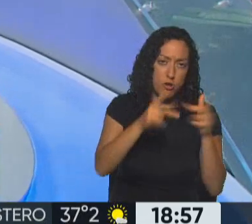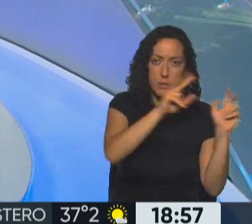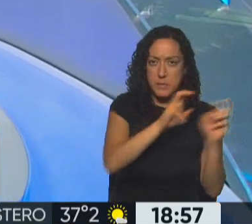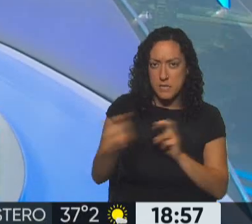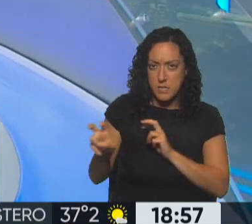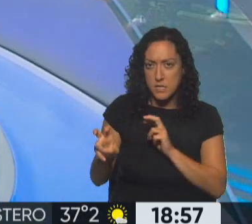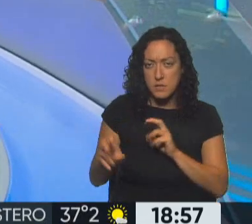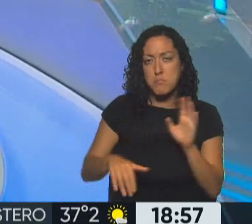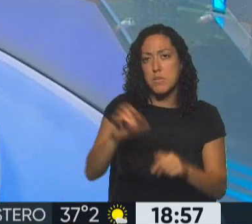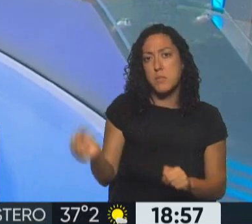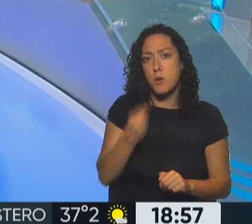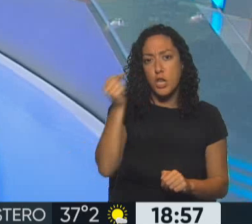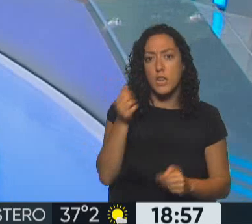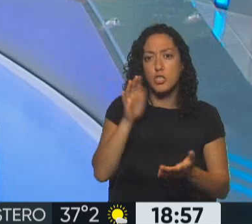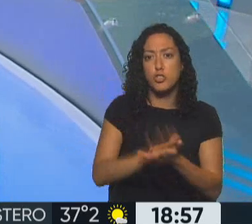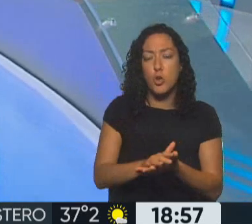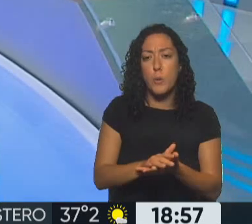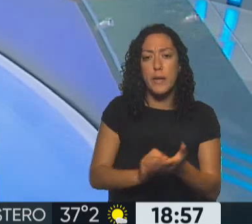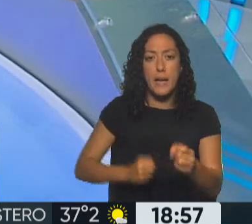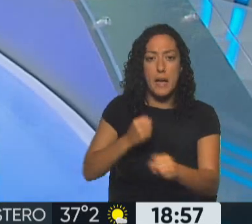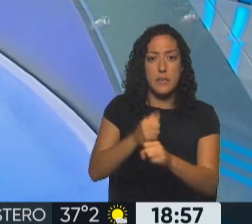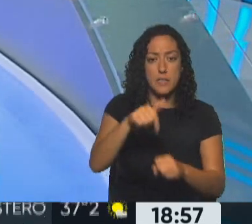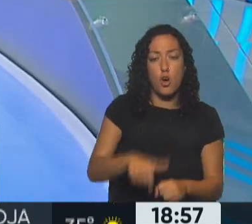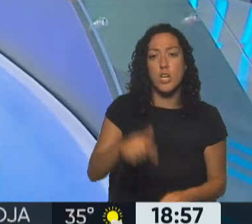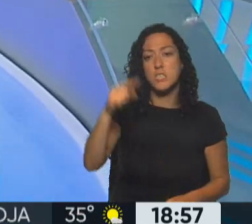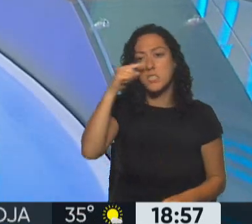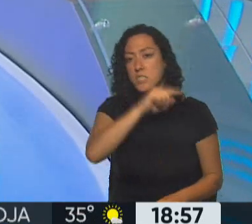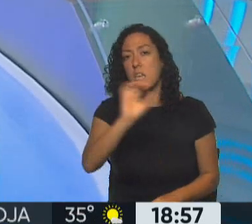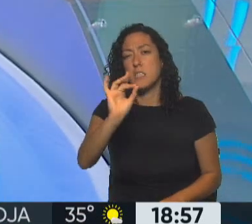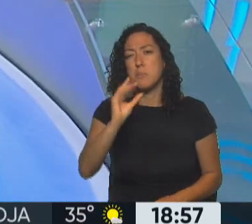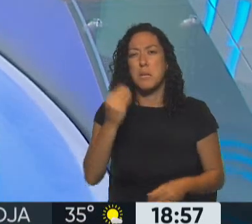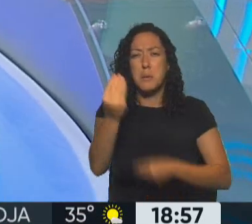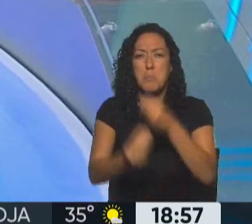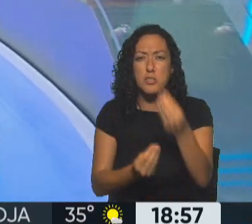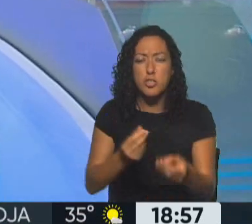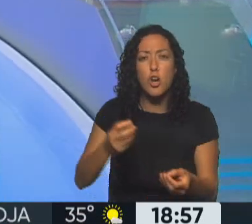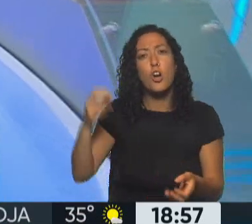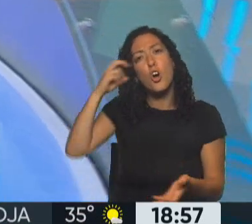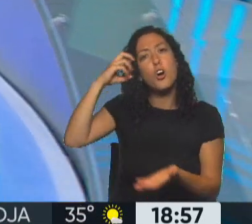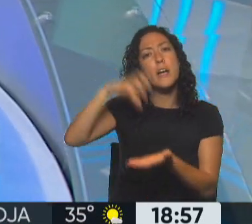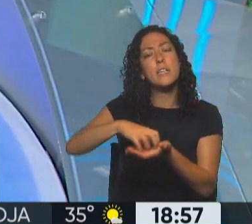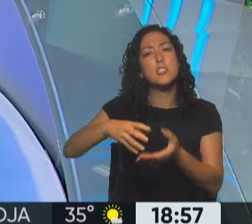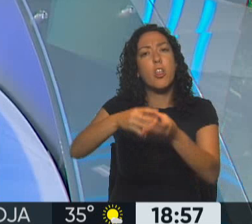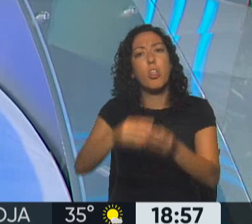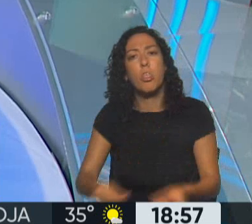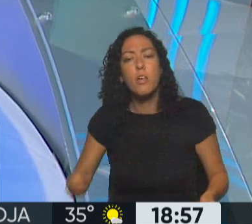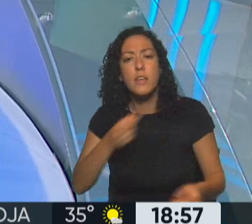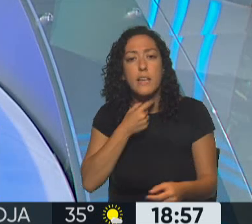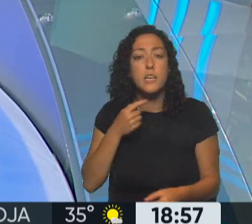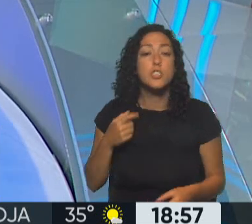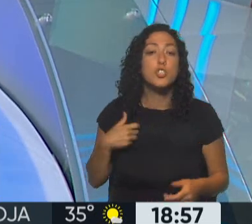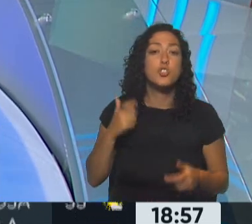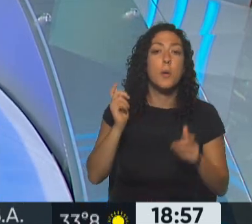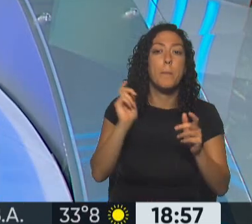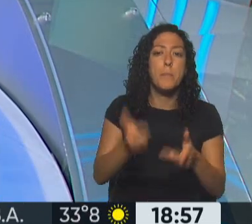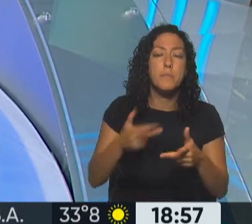de los principales tiene que ver con entender al día de hoy qué pasó ese 7 de diciembre cuando intentó disolver el Congreso. Dijo, quise hacer entender a la